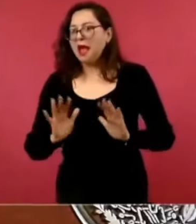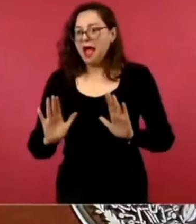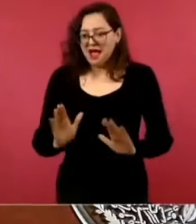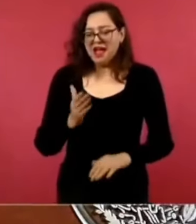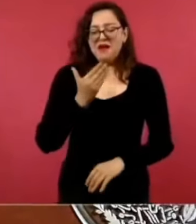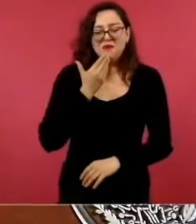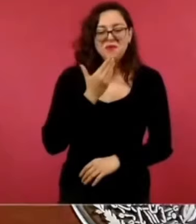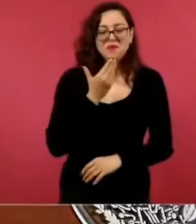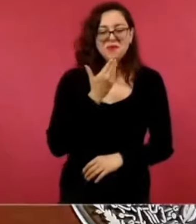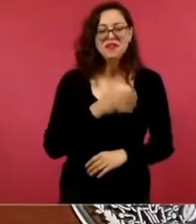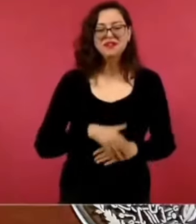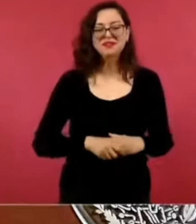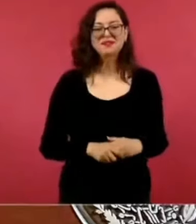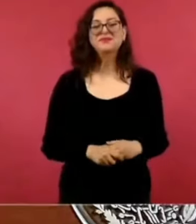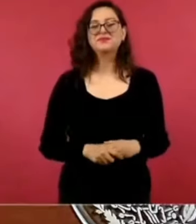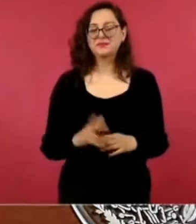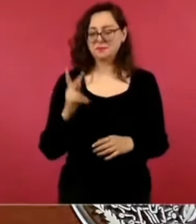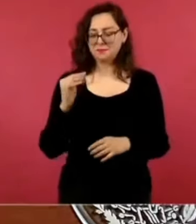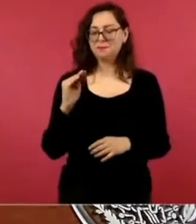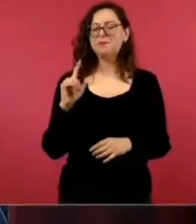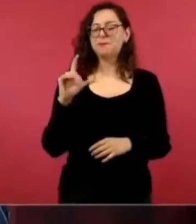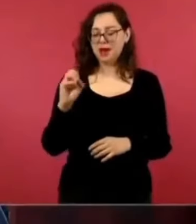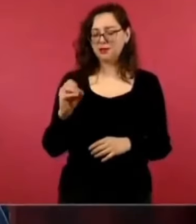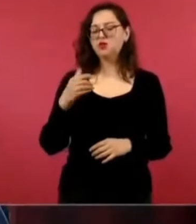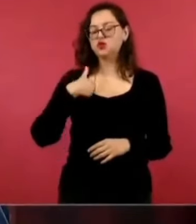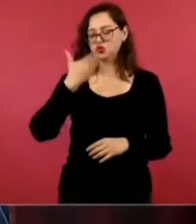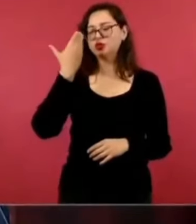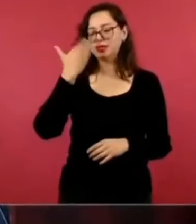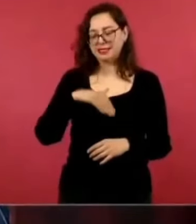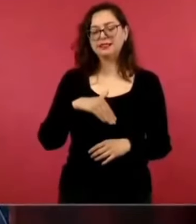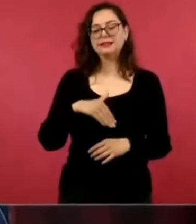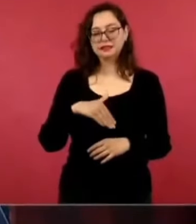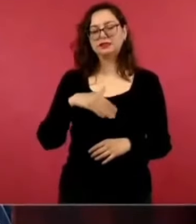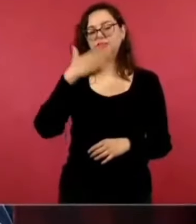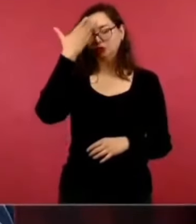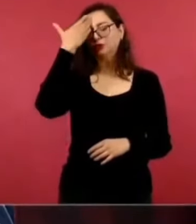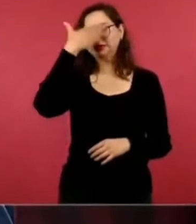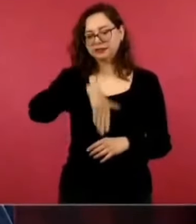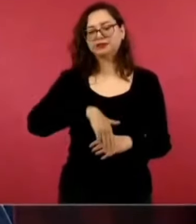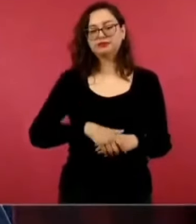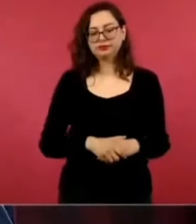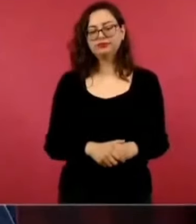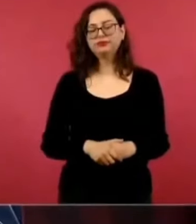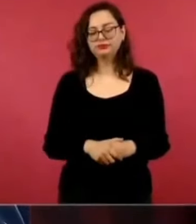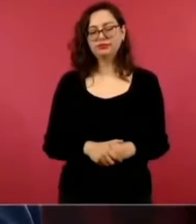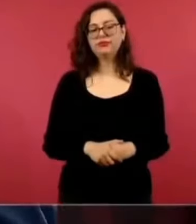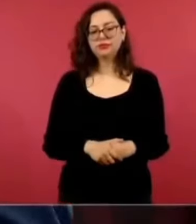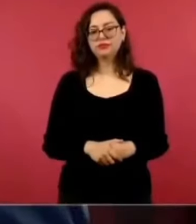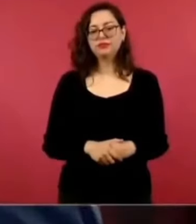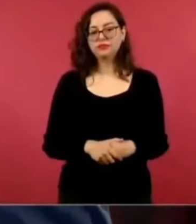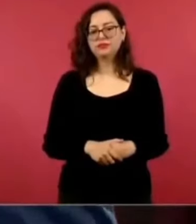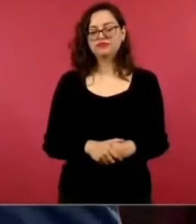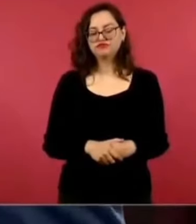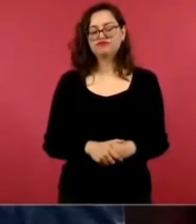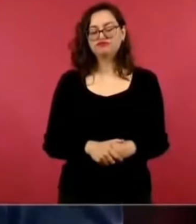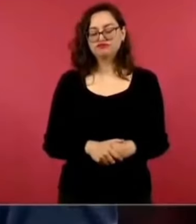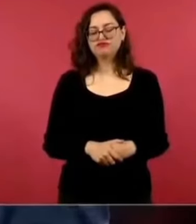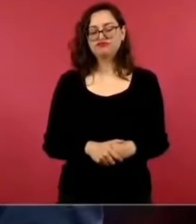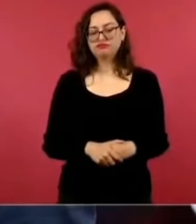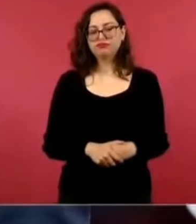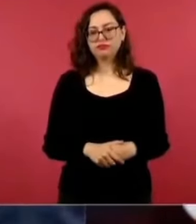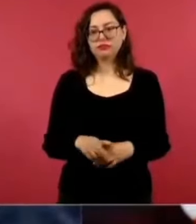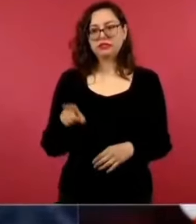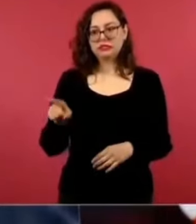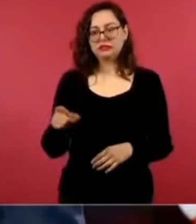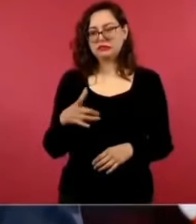Estoy enterado, Pablo, estuve informado desde el principio y